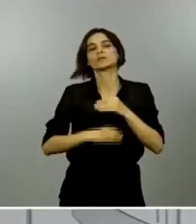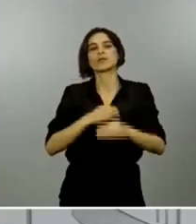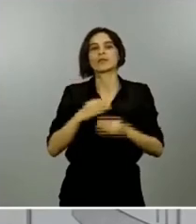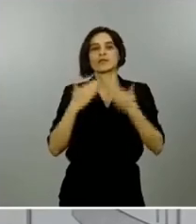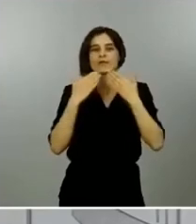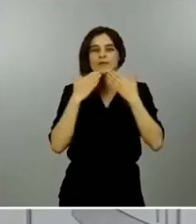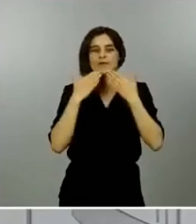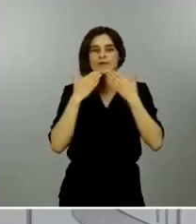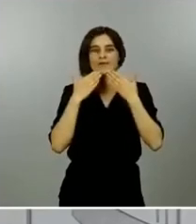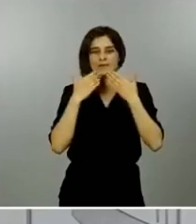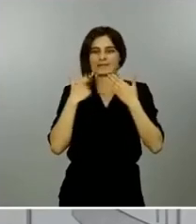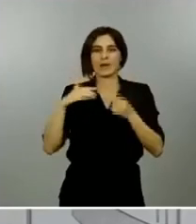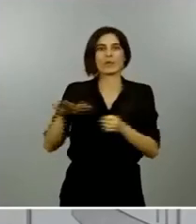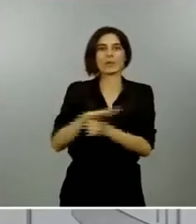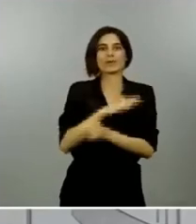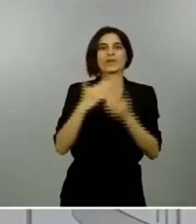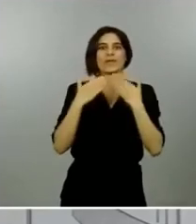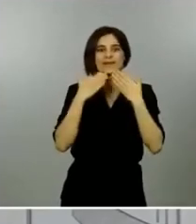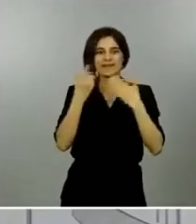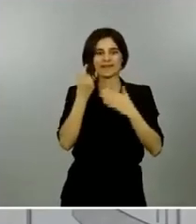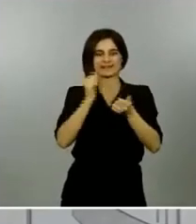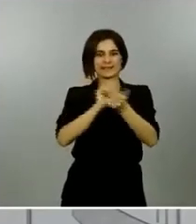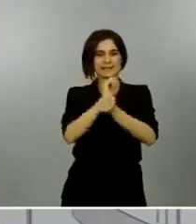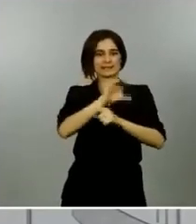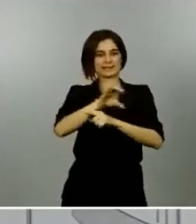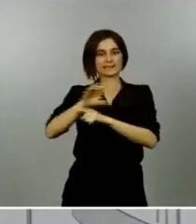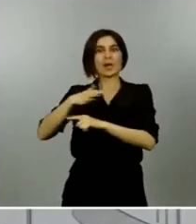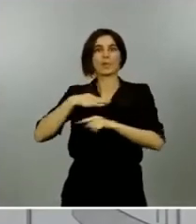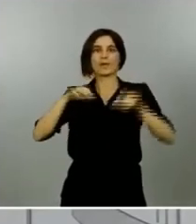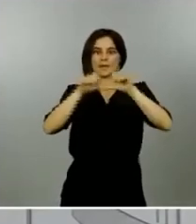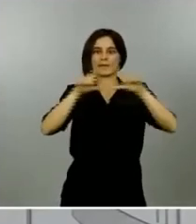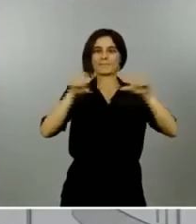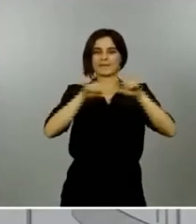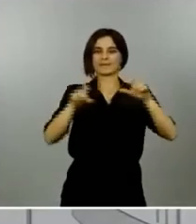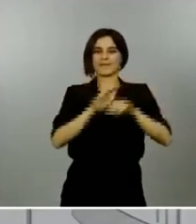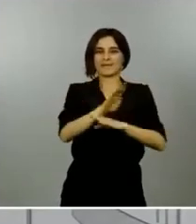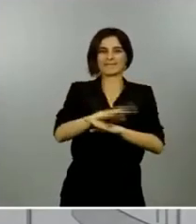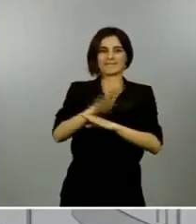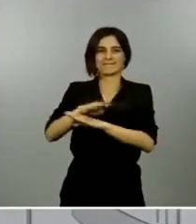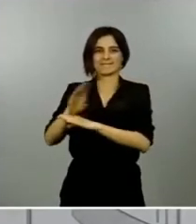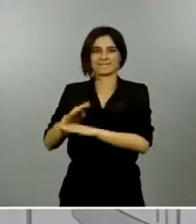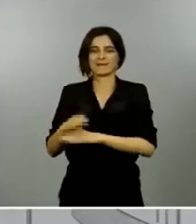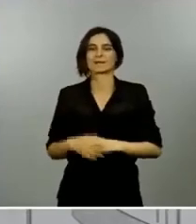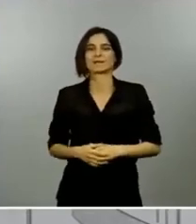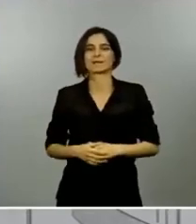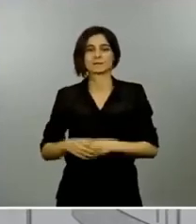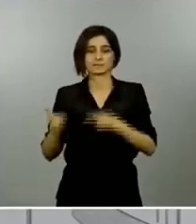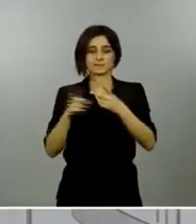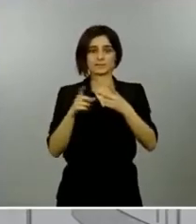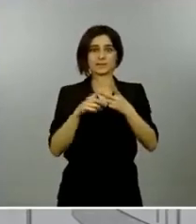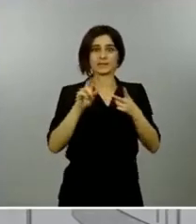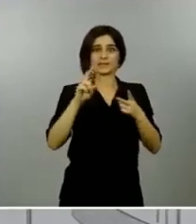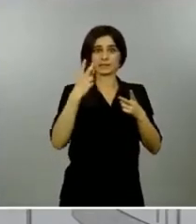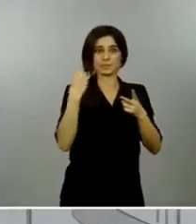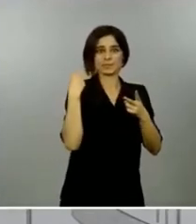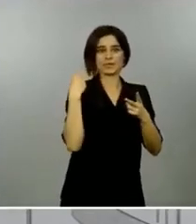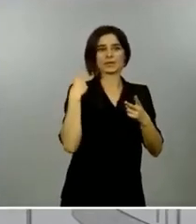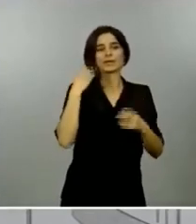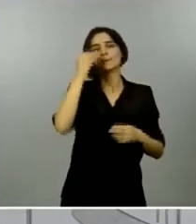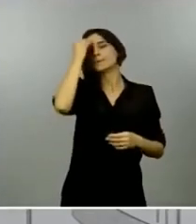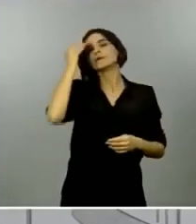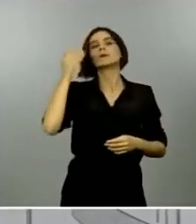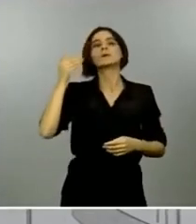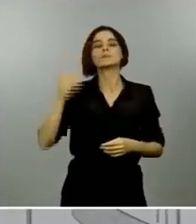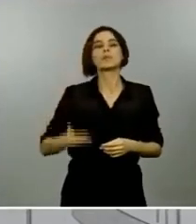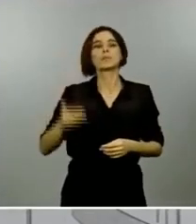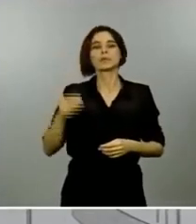garantía de liquidez para mantener nuestro tejido productivo respecto a la segunda de las cuestiones creo que es muy importante el acuerdo alcanzado